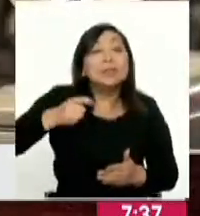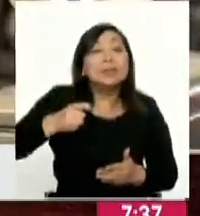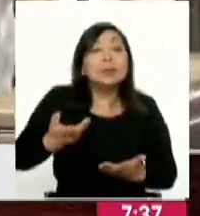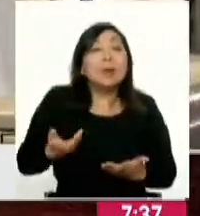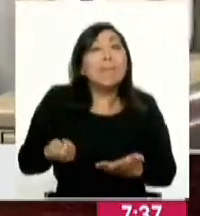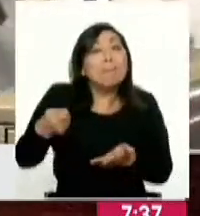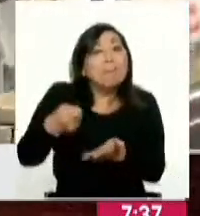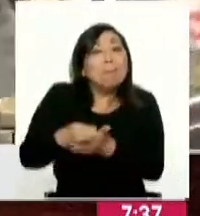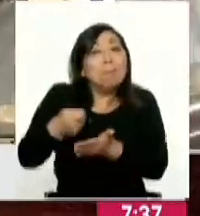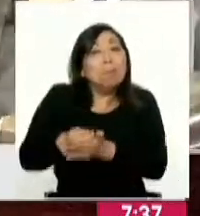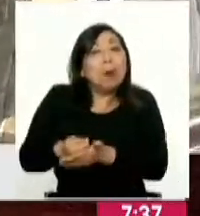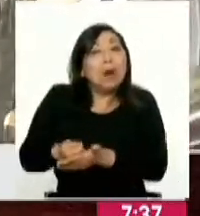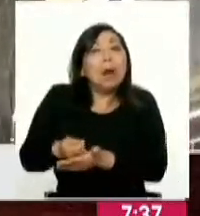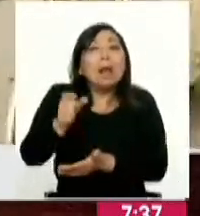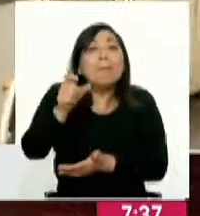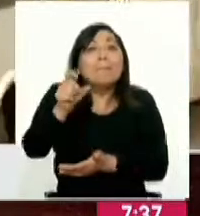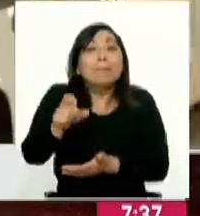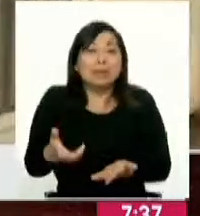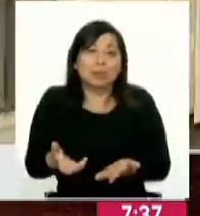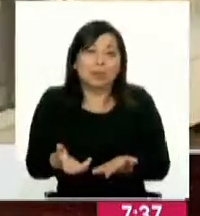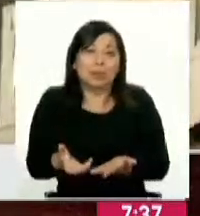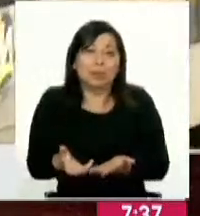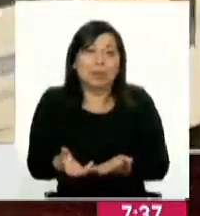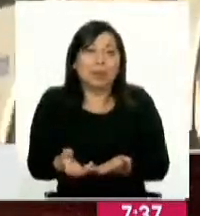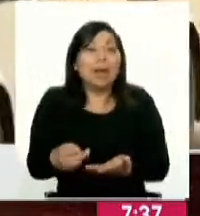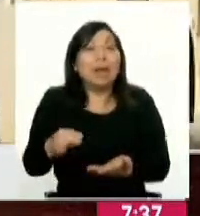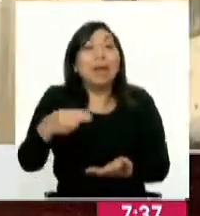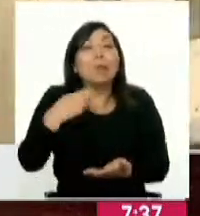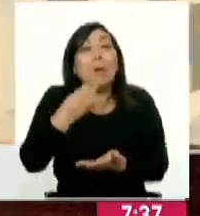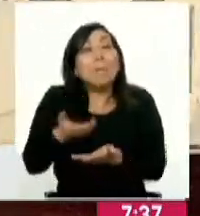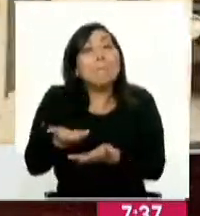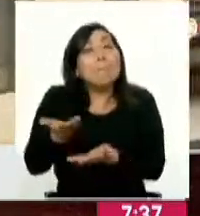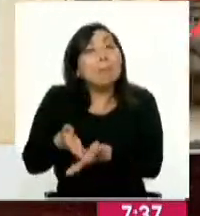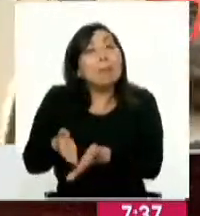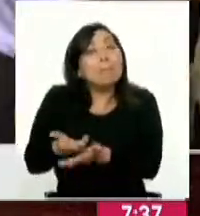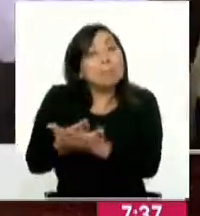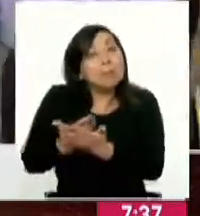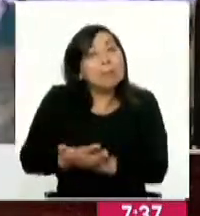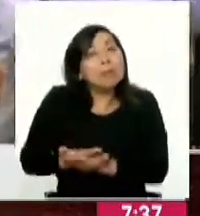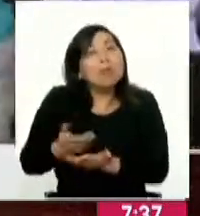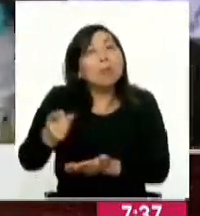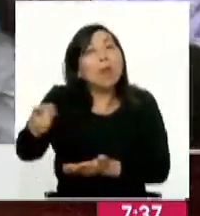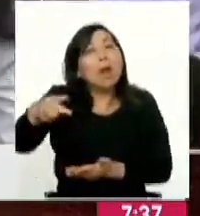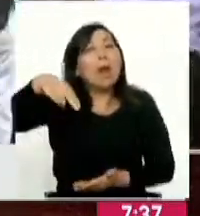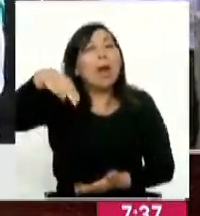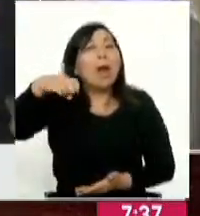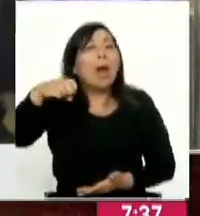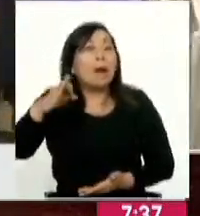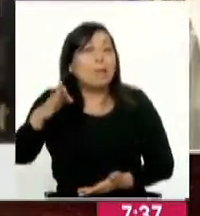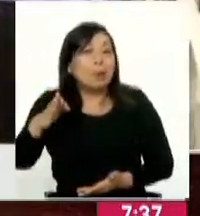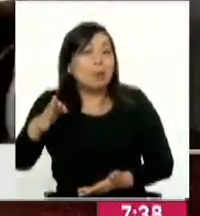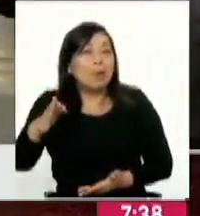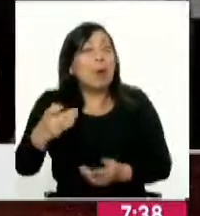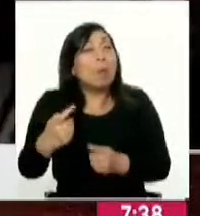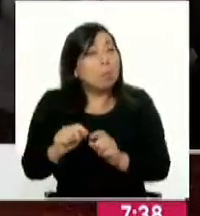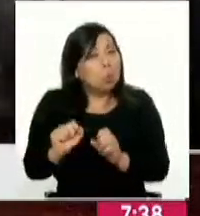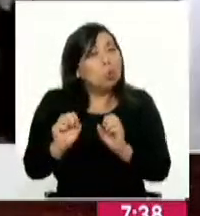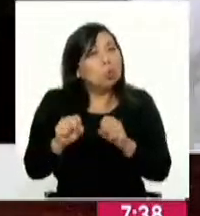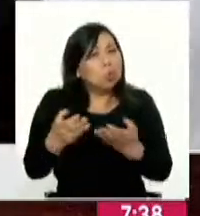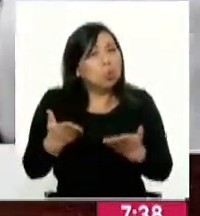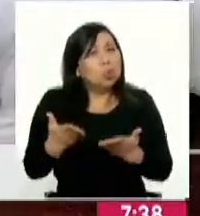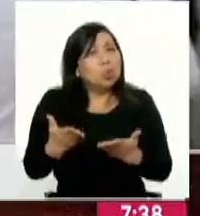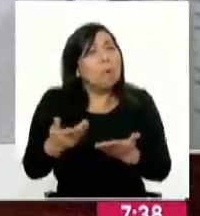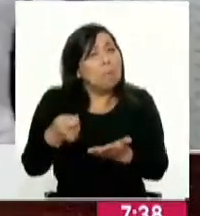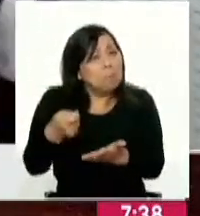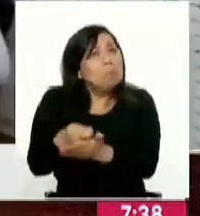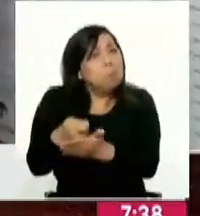subsidio al pasajero, y solo hemos pedido al MEF, para que así, repito, como tenemos en la línea 1, podamos tener un